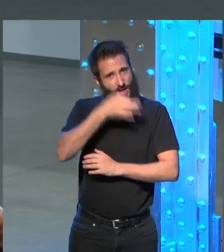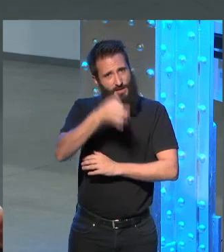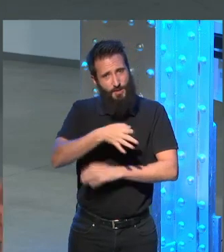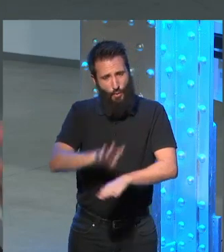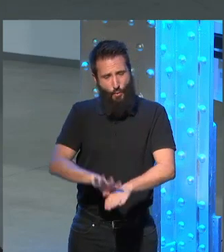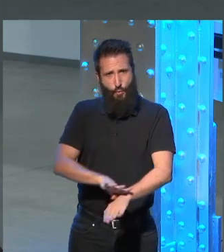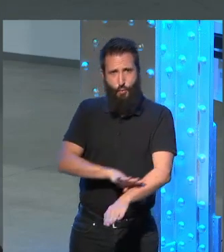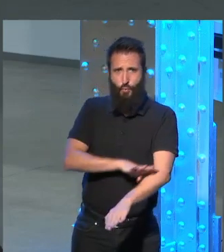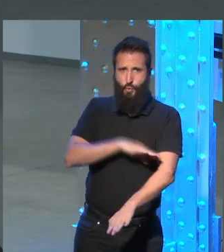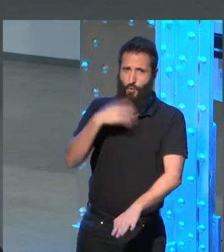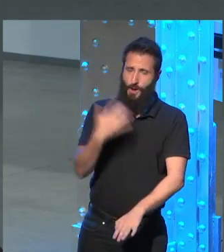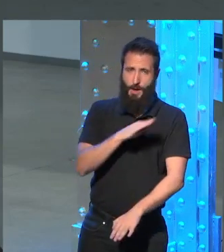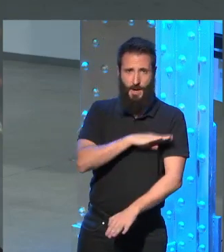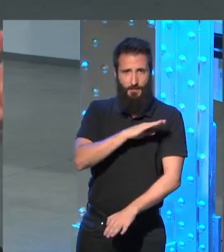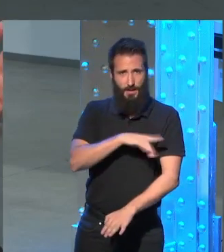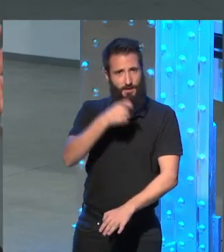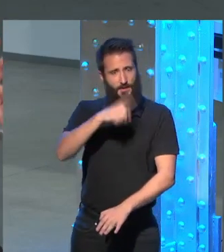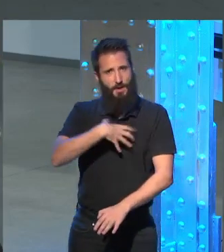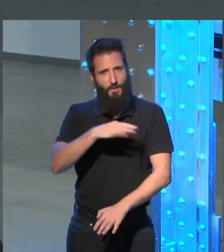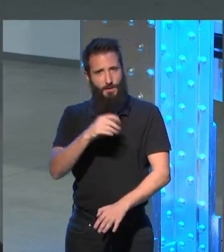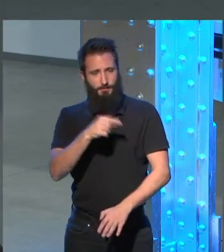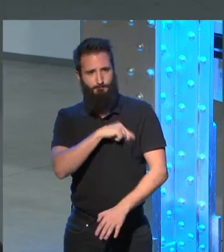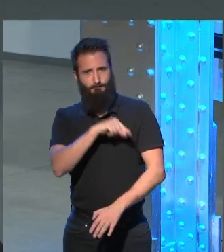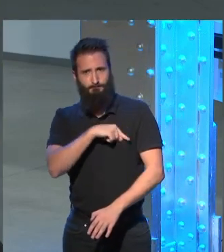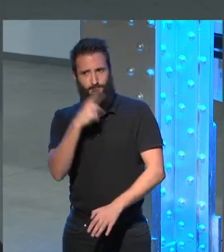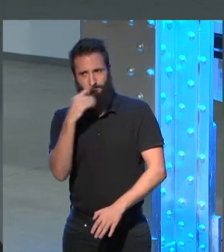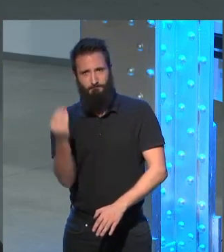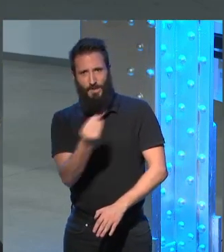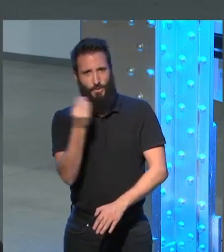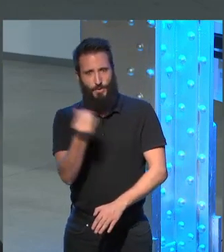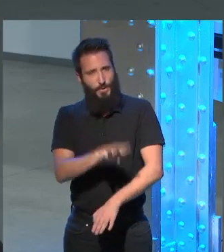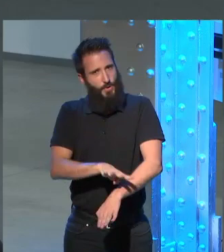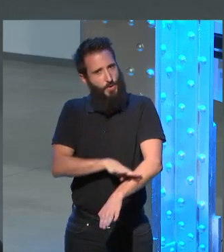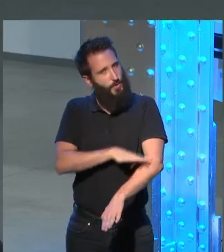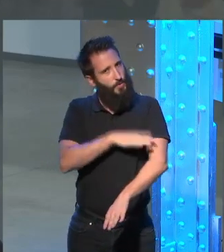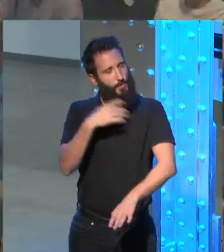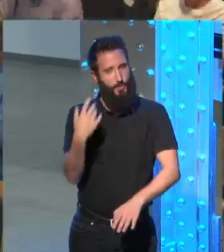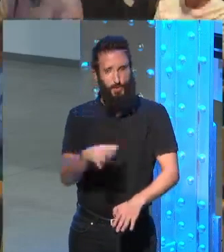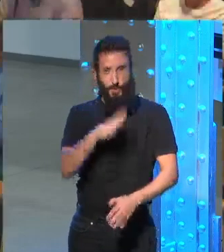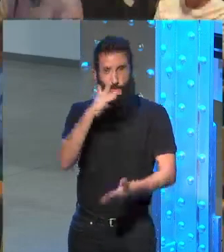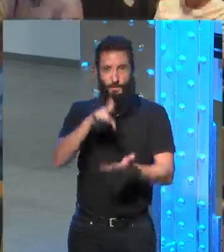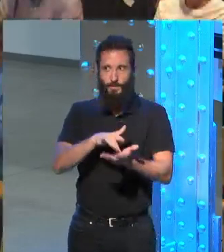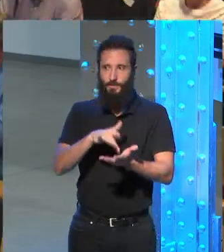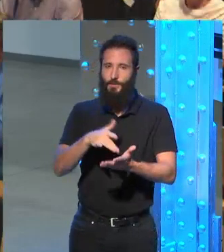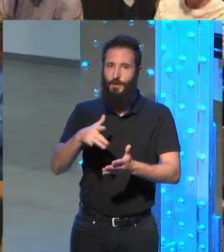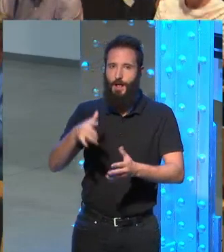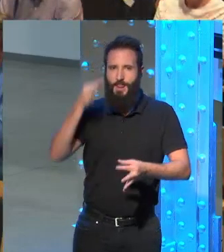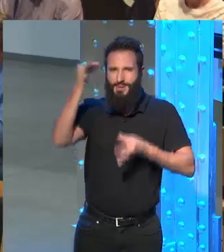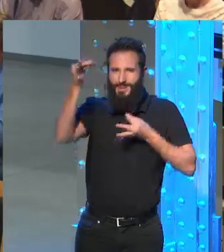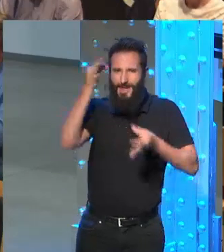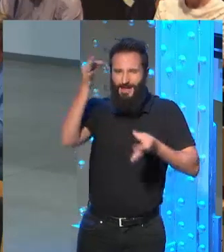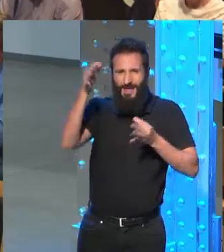escalofriante yo creo que se podía cortar el aire en el auditorio de Princeton cuando él refirió con lujo de